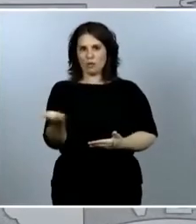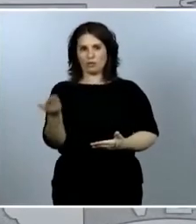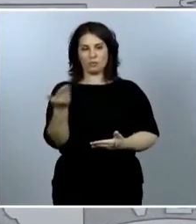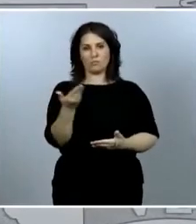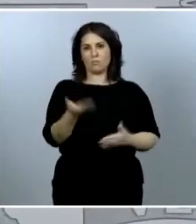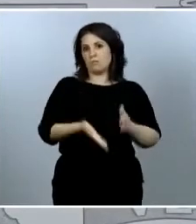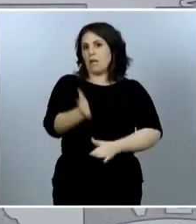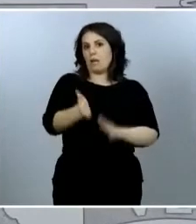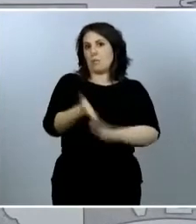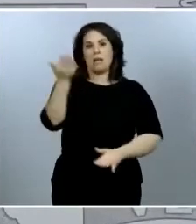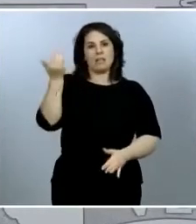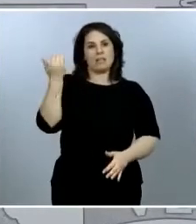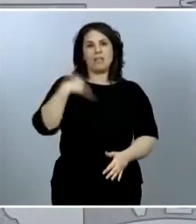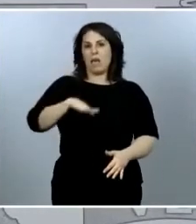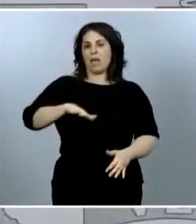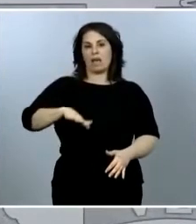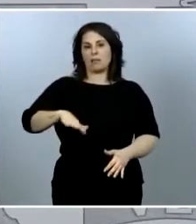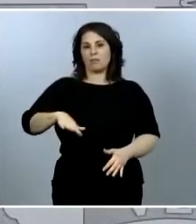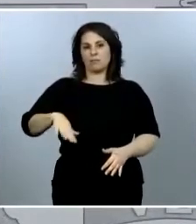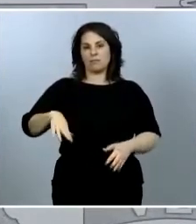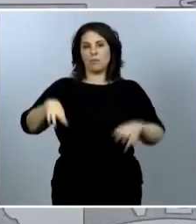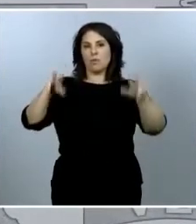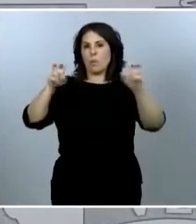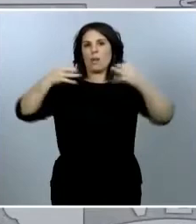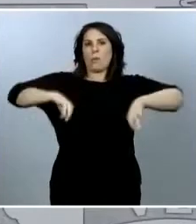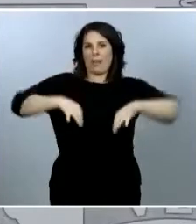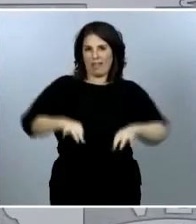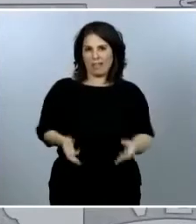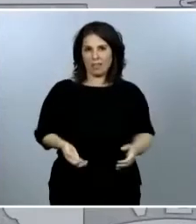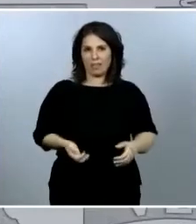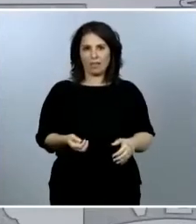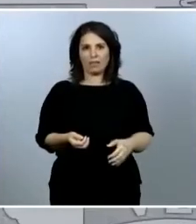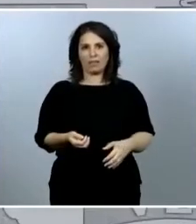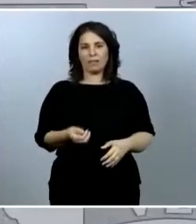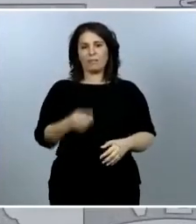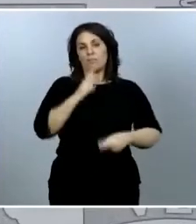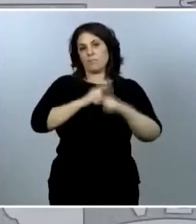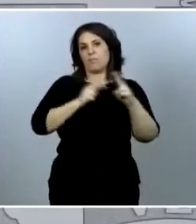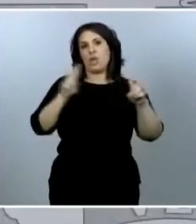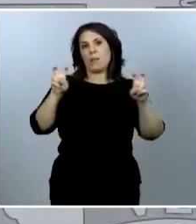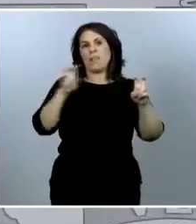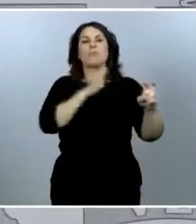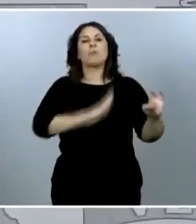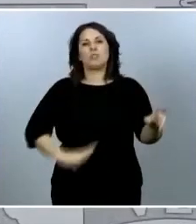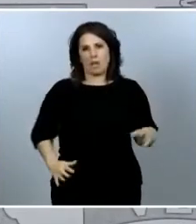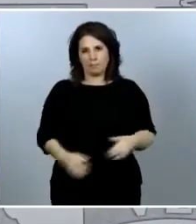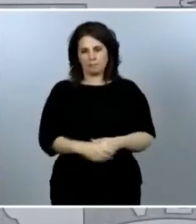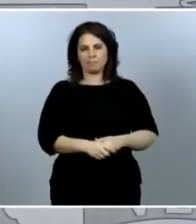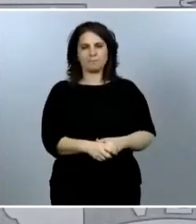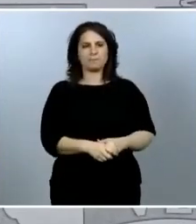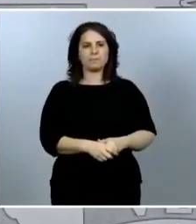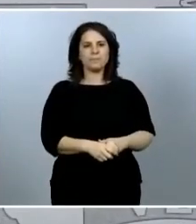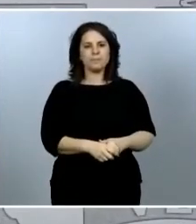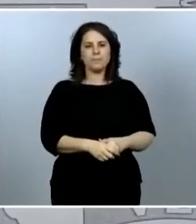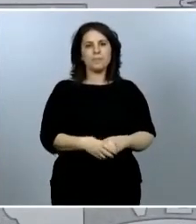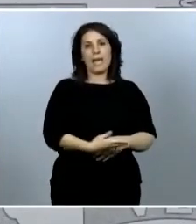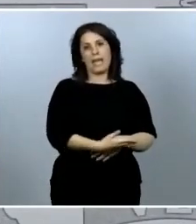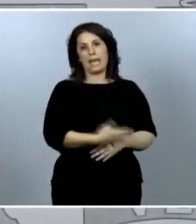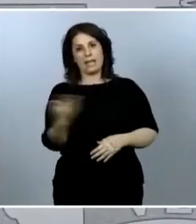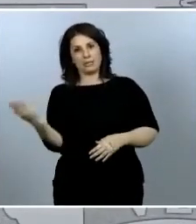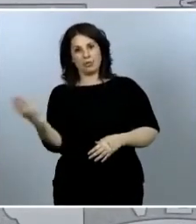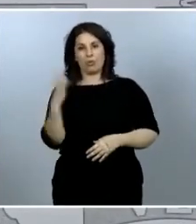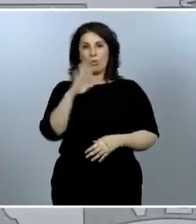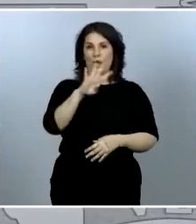lo que podemos llamar también la normalidad provisional. Y el resto, es decir, el 48%